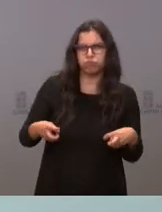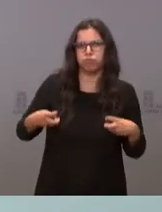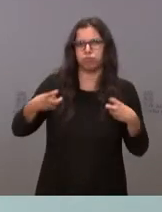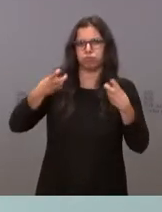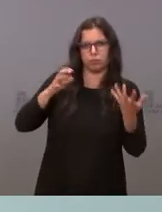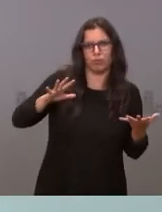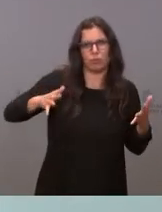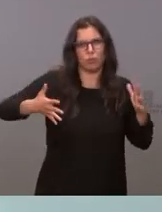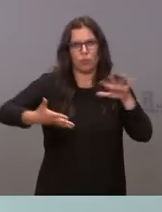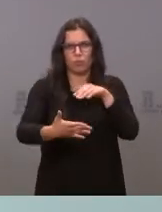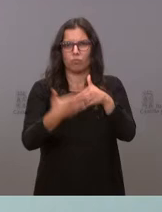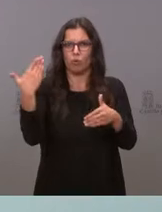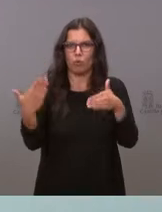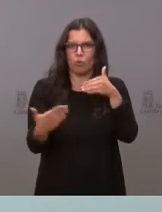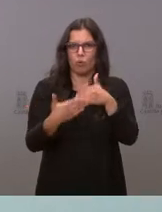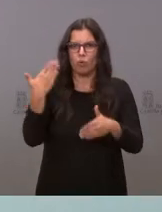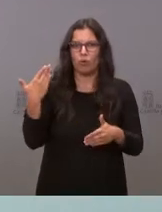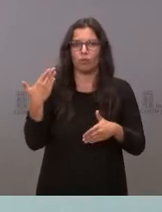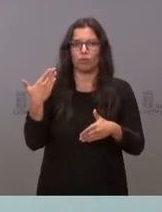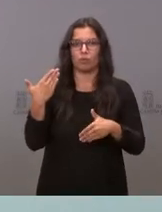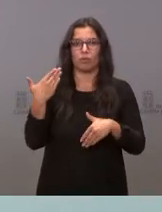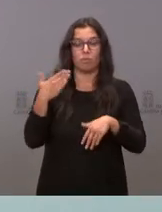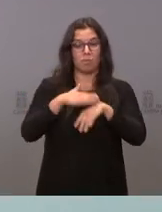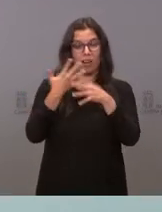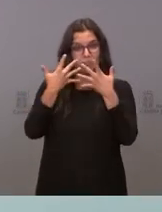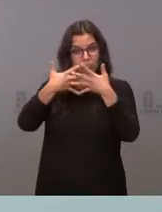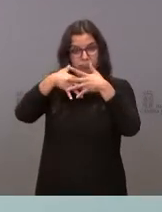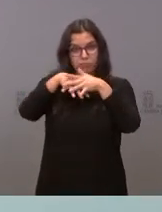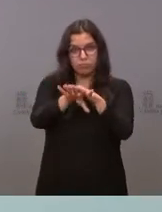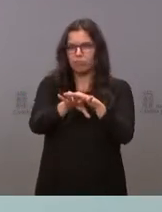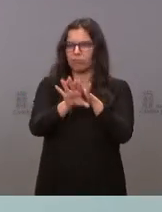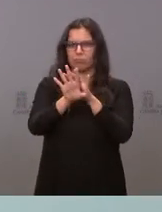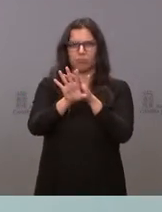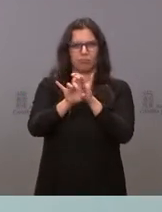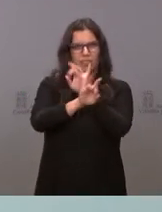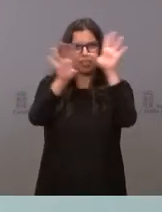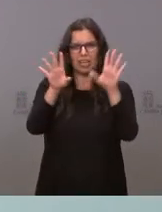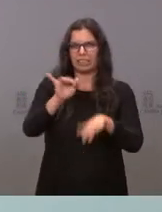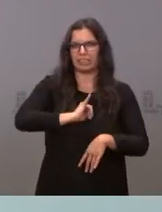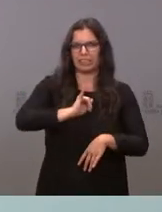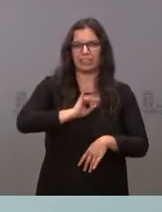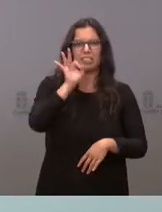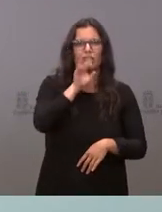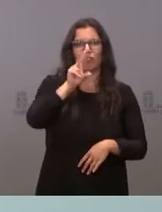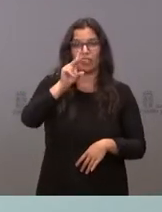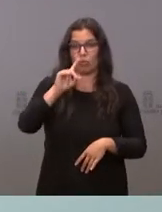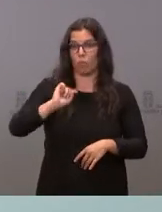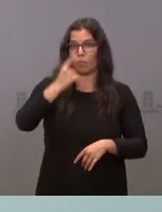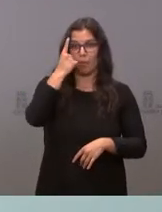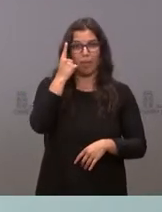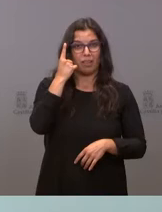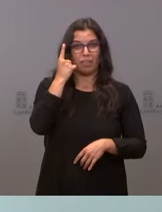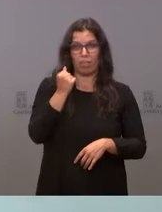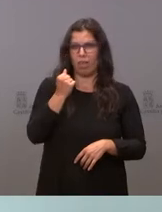modernización para integrarnos plenamente en el siglo XXI. A ello nos pusimos desde el primer minuto,